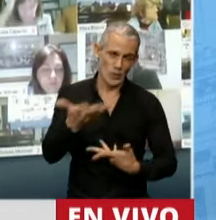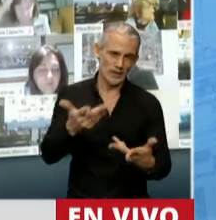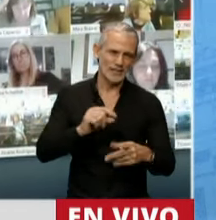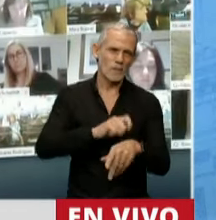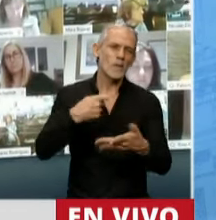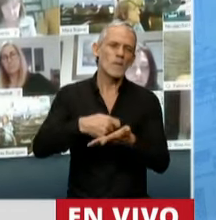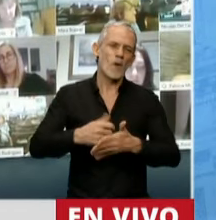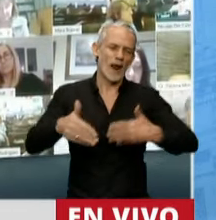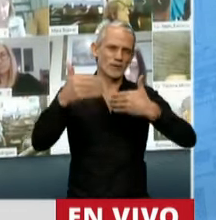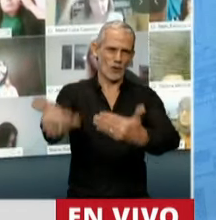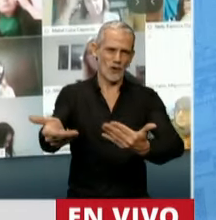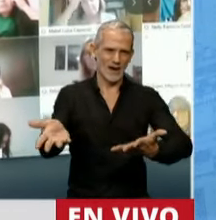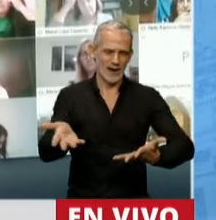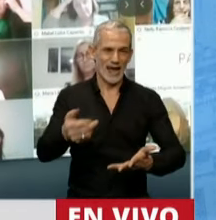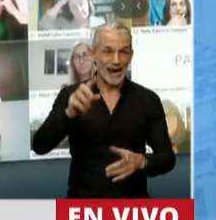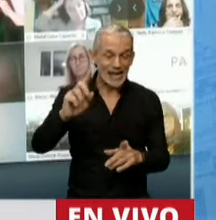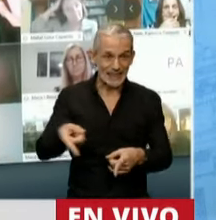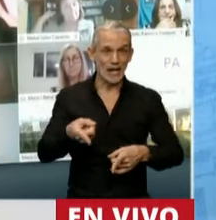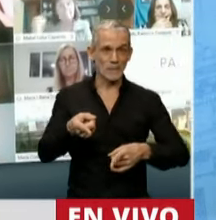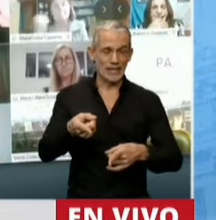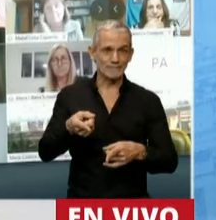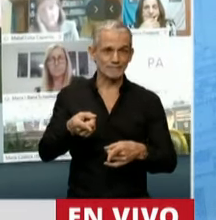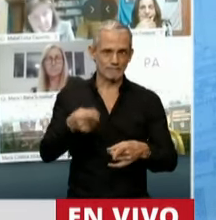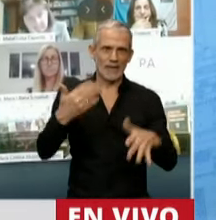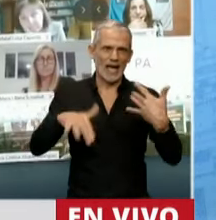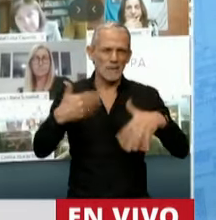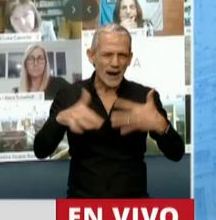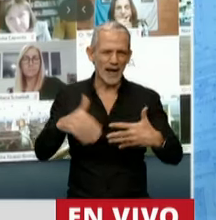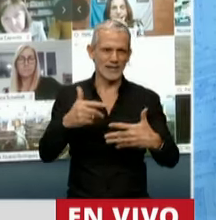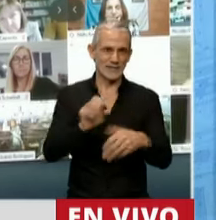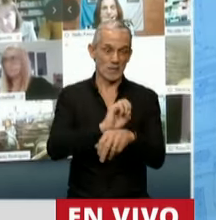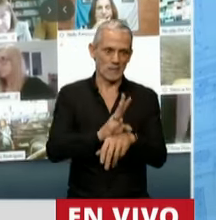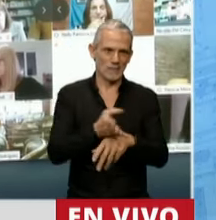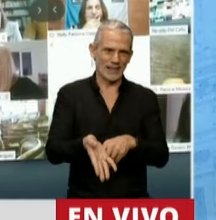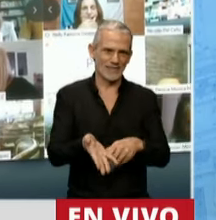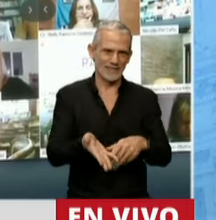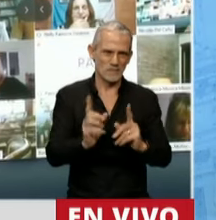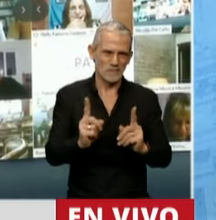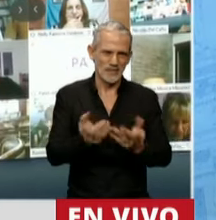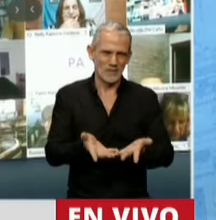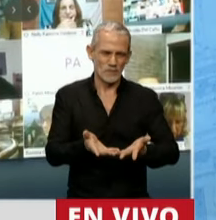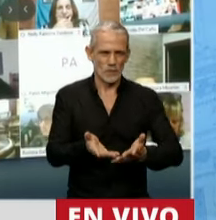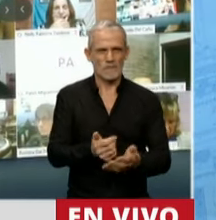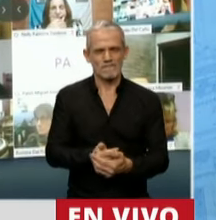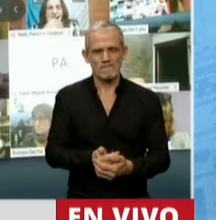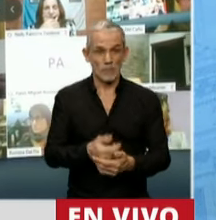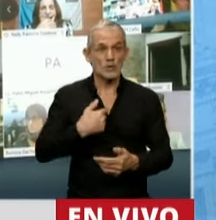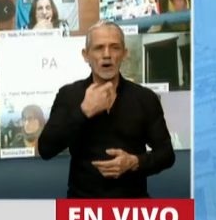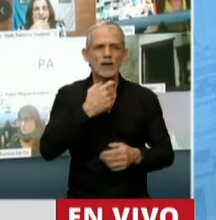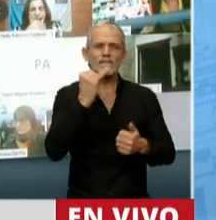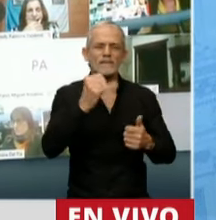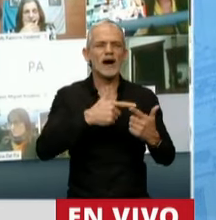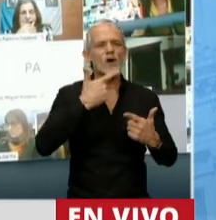moratoria, que también acuden en la emergencia de la pandemia. Y yo le quiero decir a Suárez